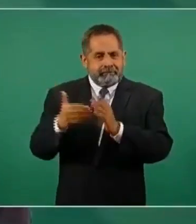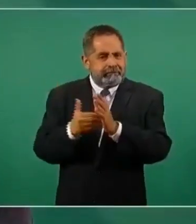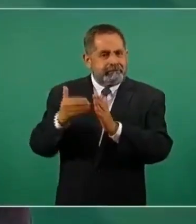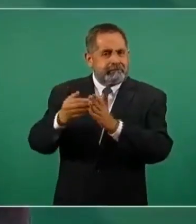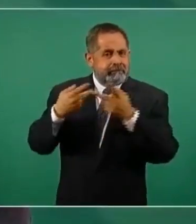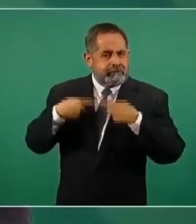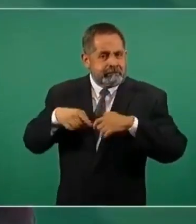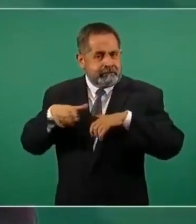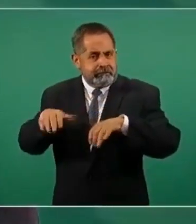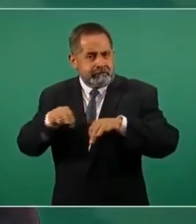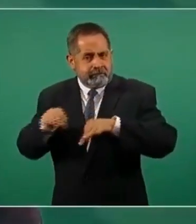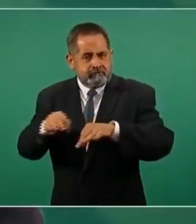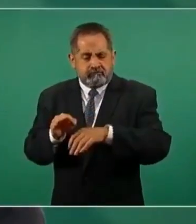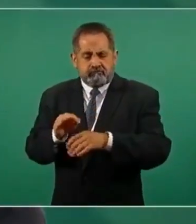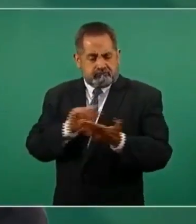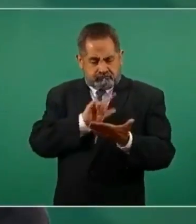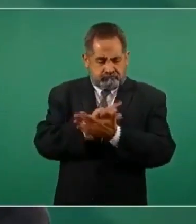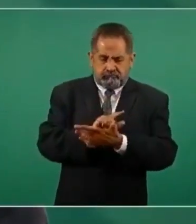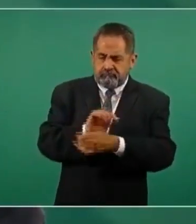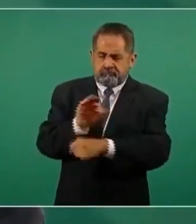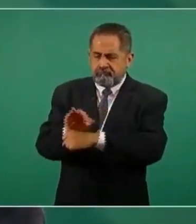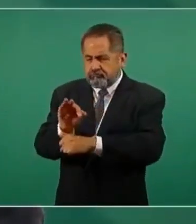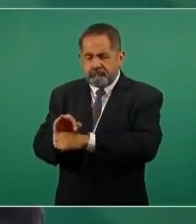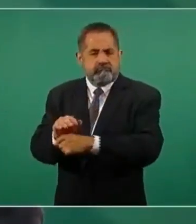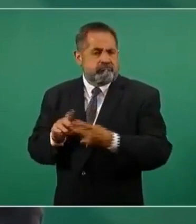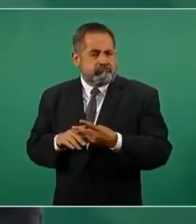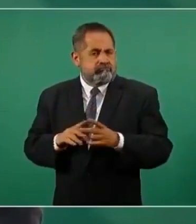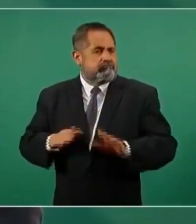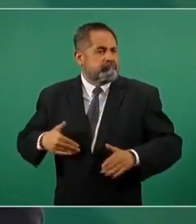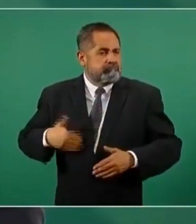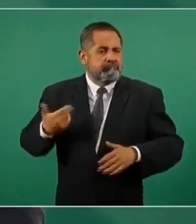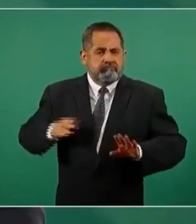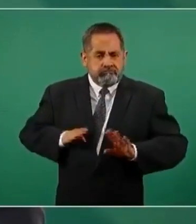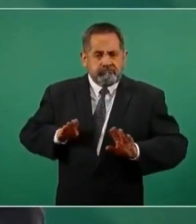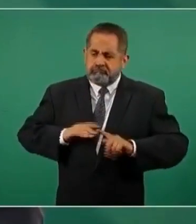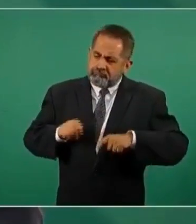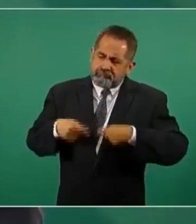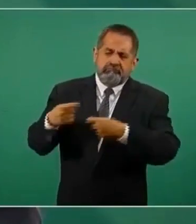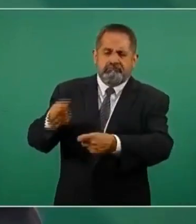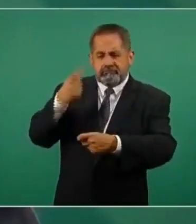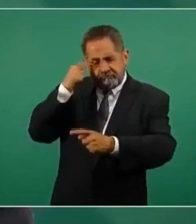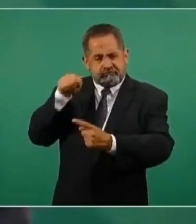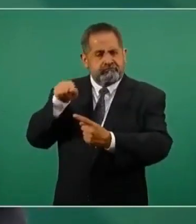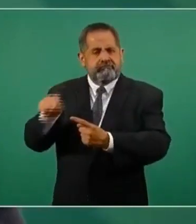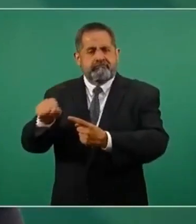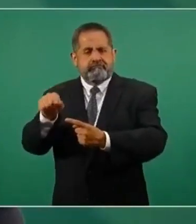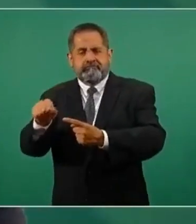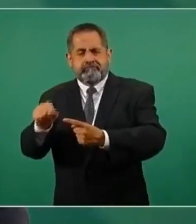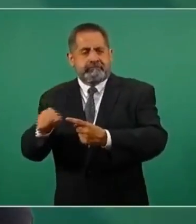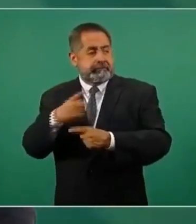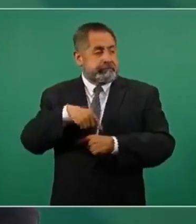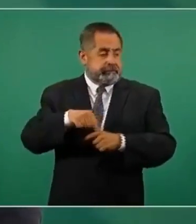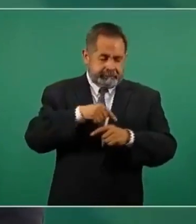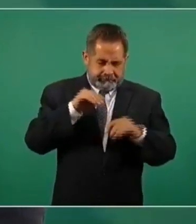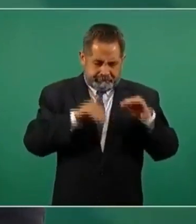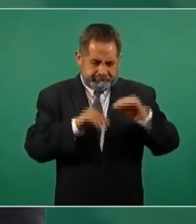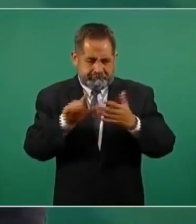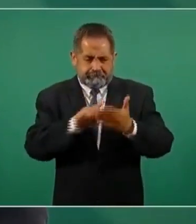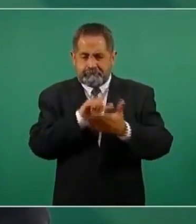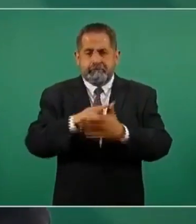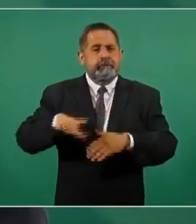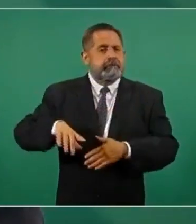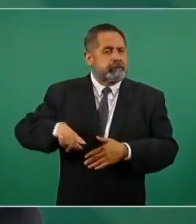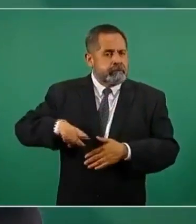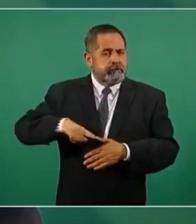tendrán la protección de leyes, tendrán el beneficio que le da todos estos esfuerzos que el